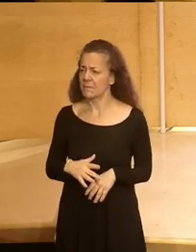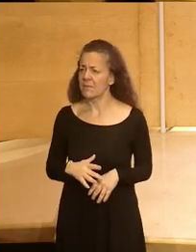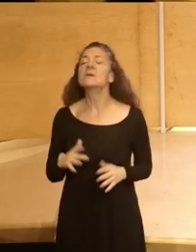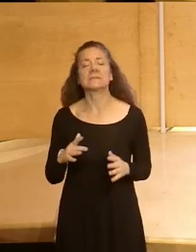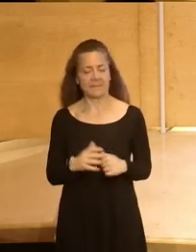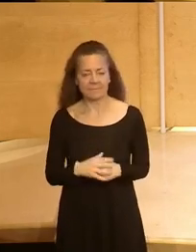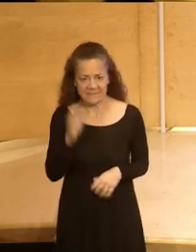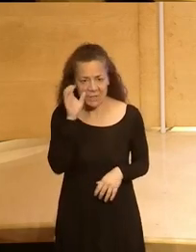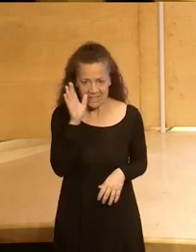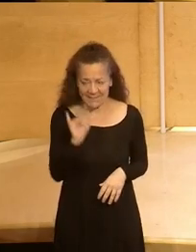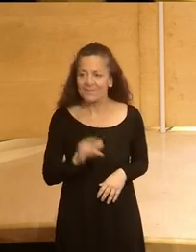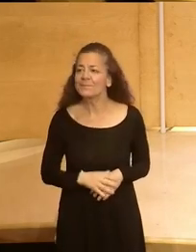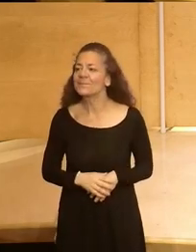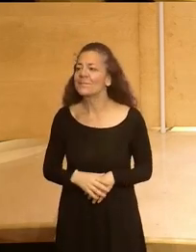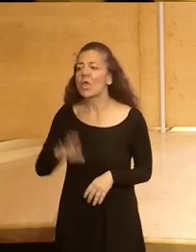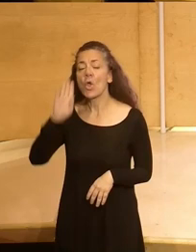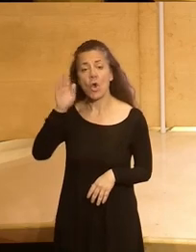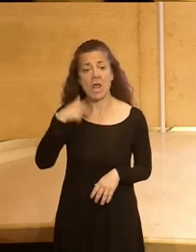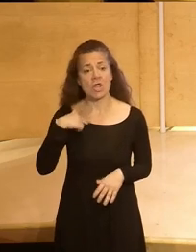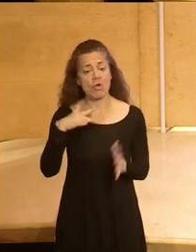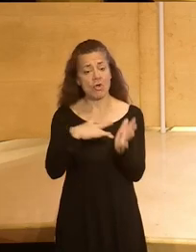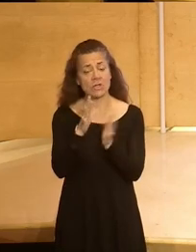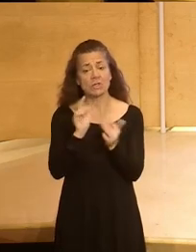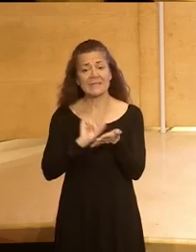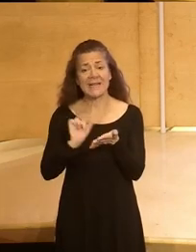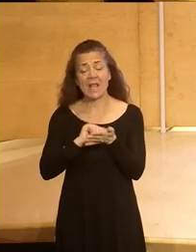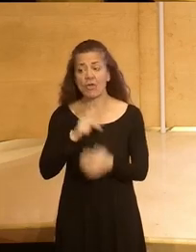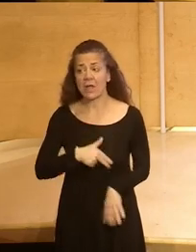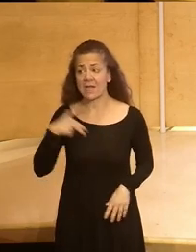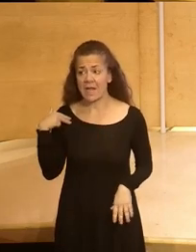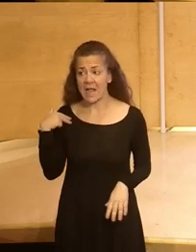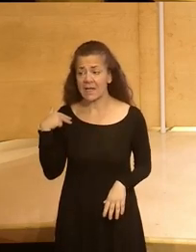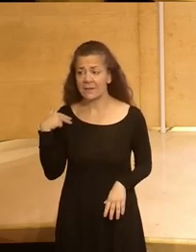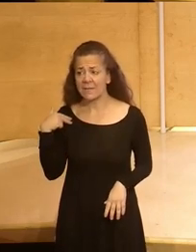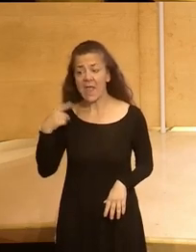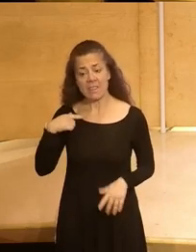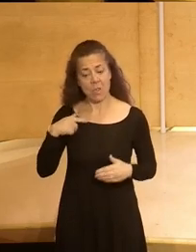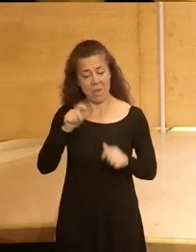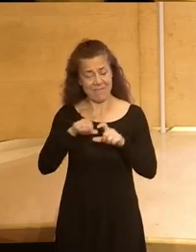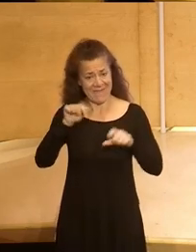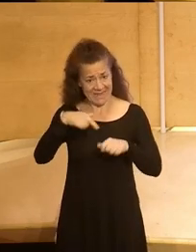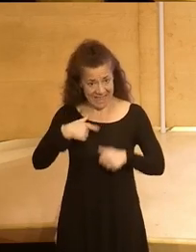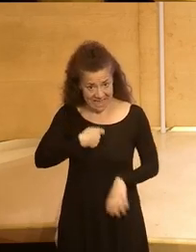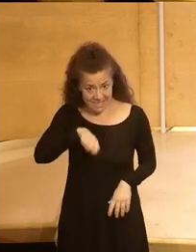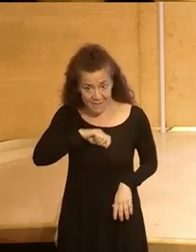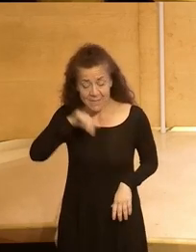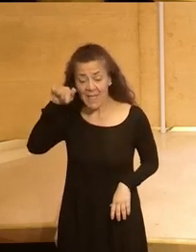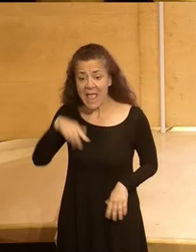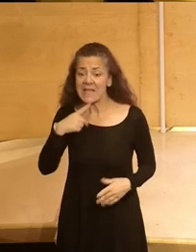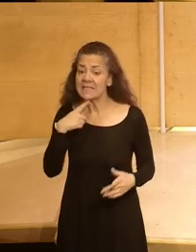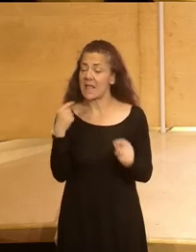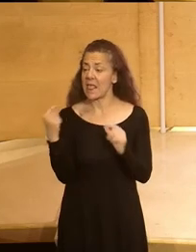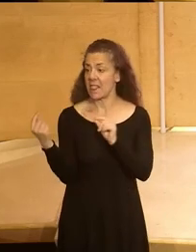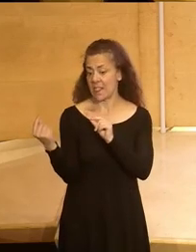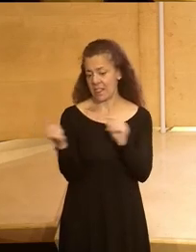¿se oye? sí vale, yo soy Jesús soy secretario general de la Asunción Network España y bueno en este debate